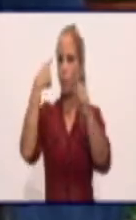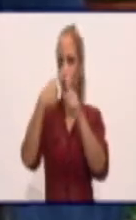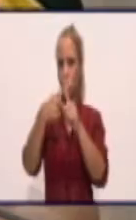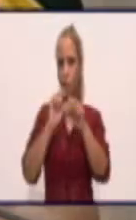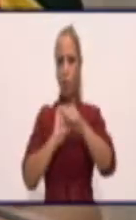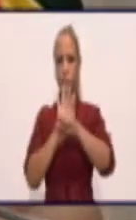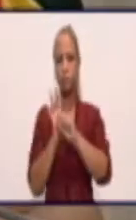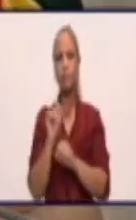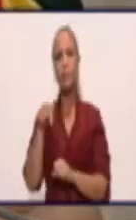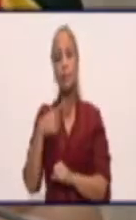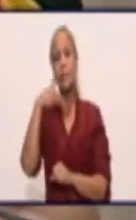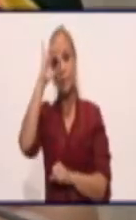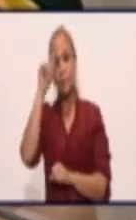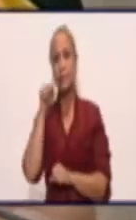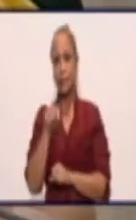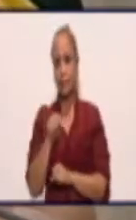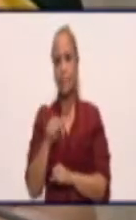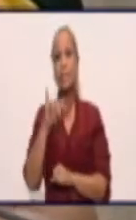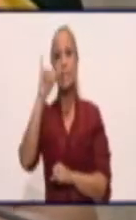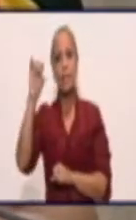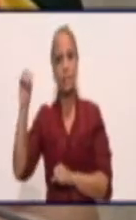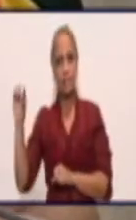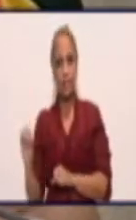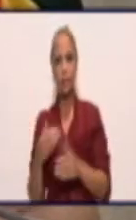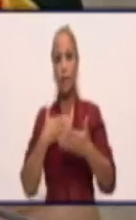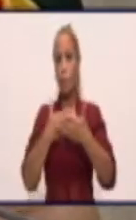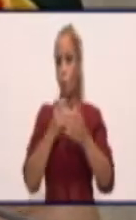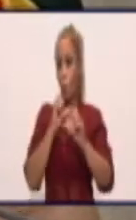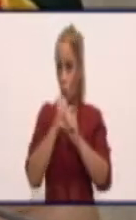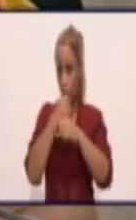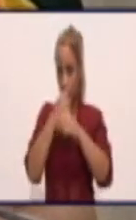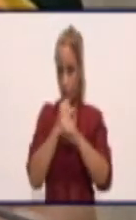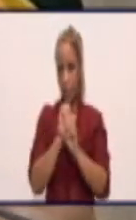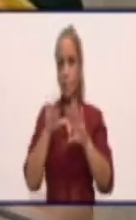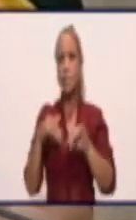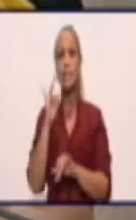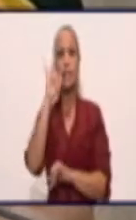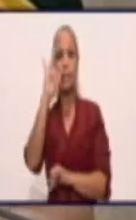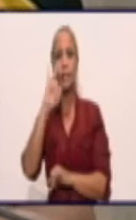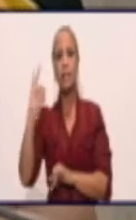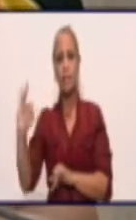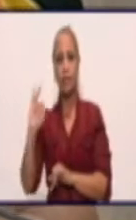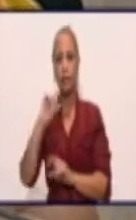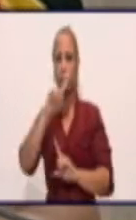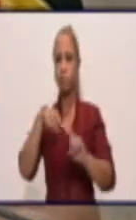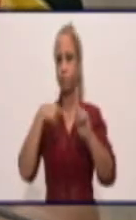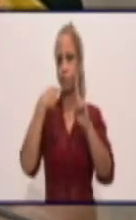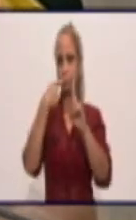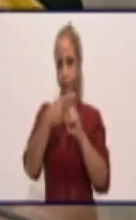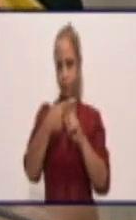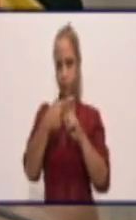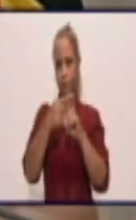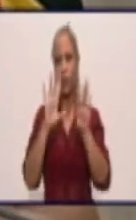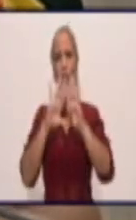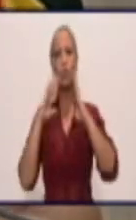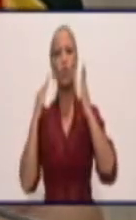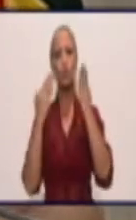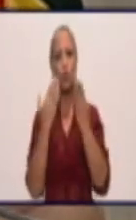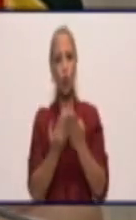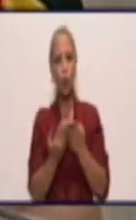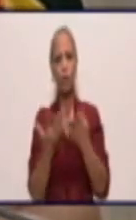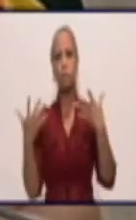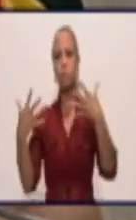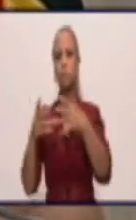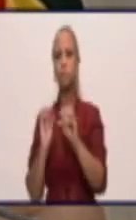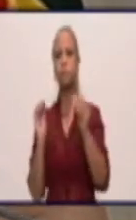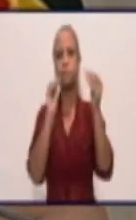doctora. Así es, de las 686 muestras procesadas, 77 fueron positivas, todas correspondientes